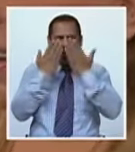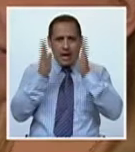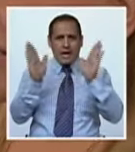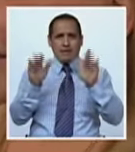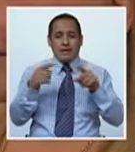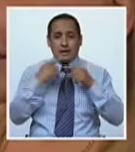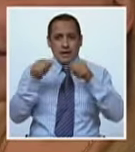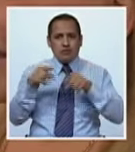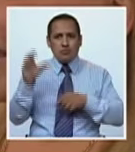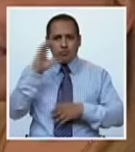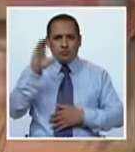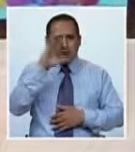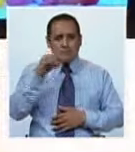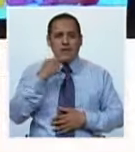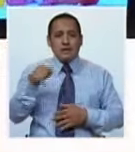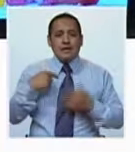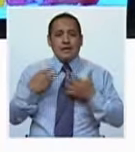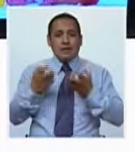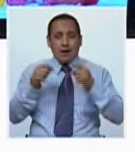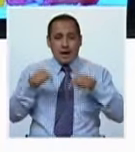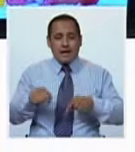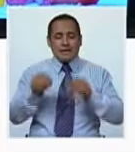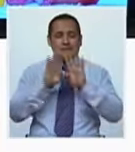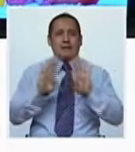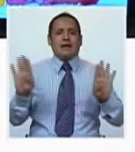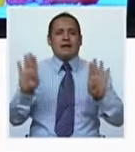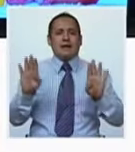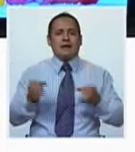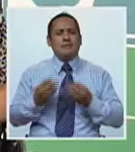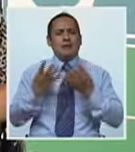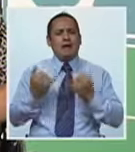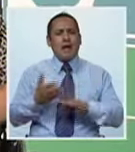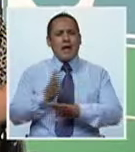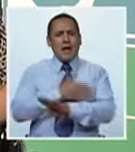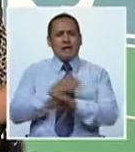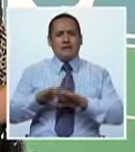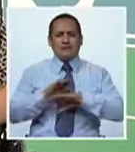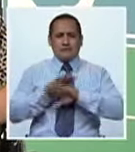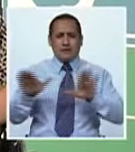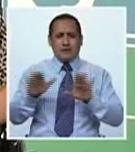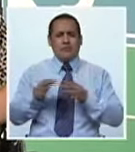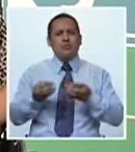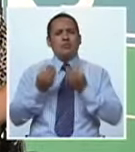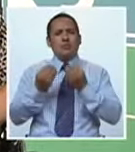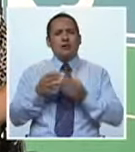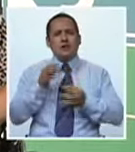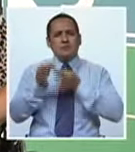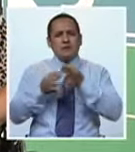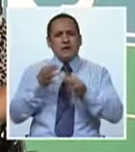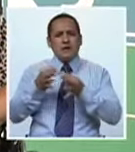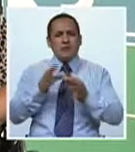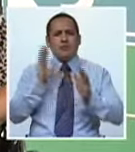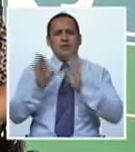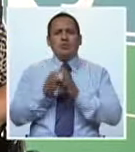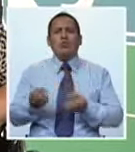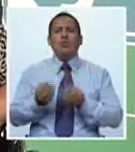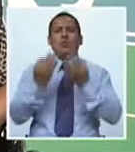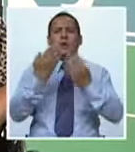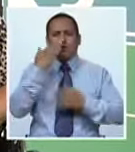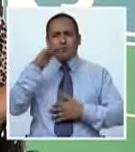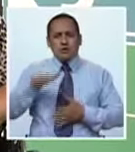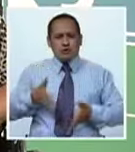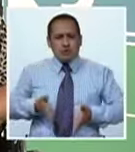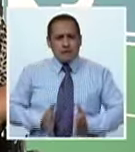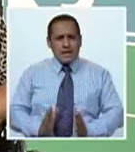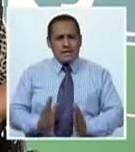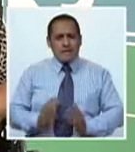abierta, claro. Y eso es lo que buscamos. Y eso es que buscamos también aquí en Sin Barreras. Yo, cuando antes de despedirnos algo pequeñito, ¿cuántos niños aproximadamente nacen en